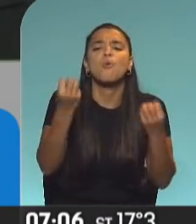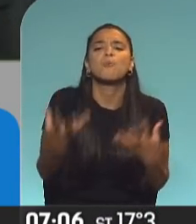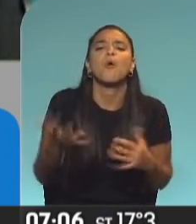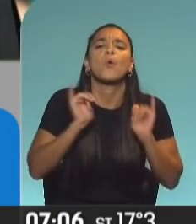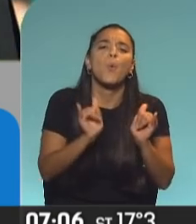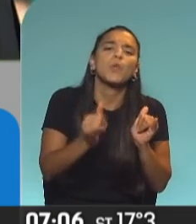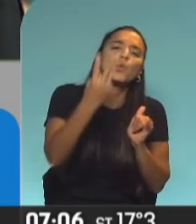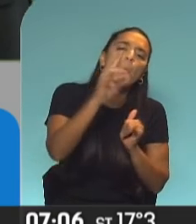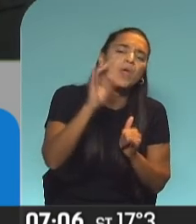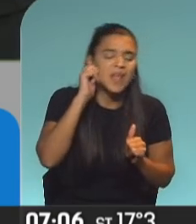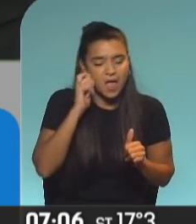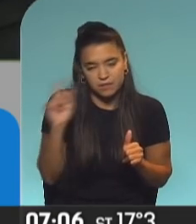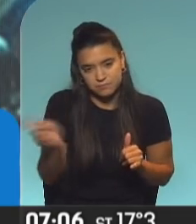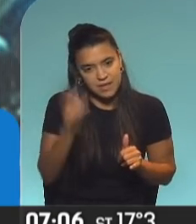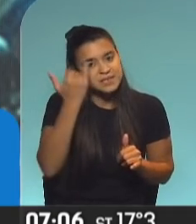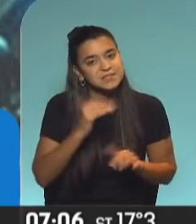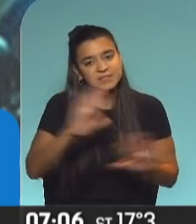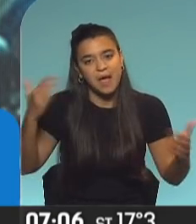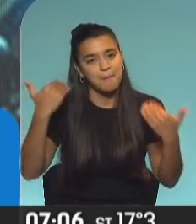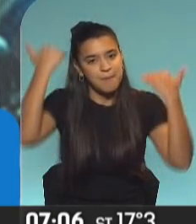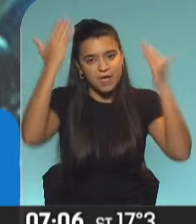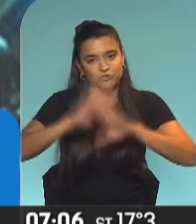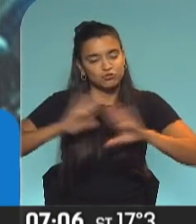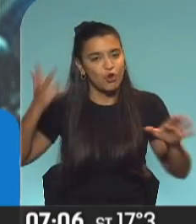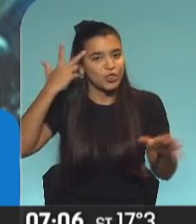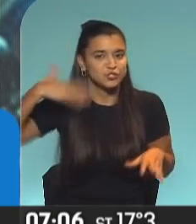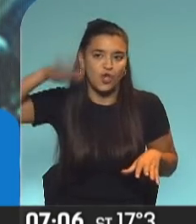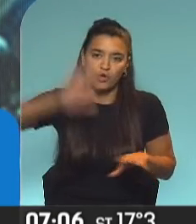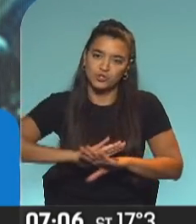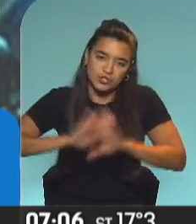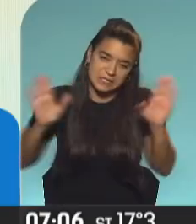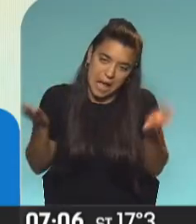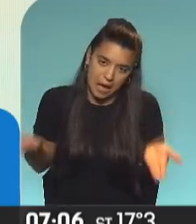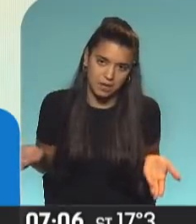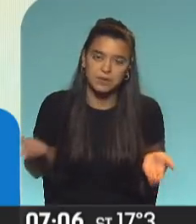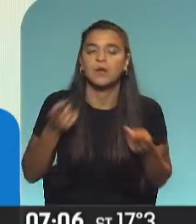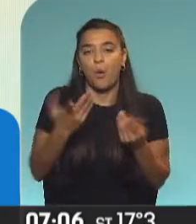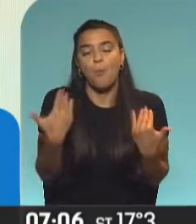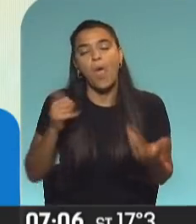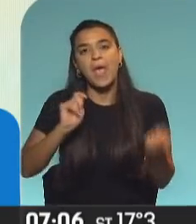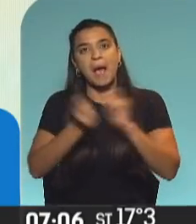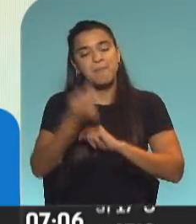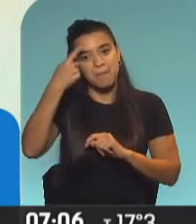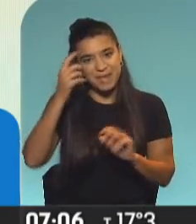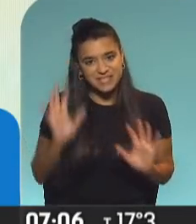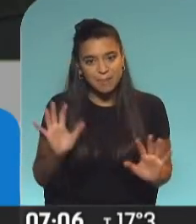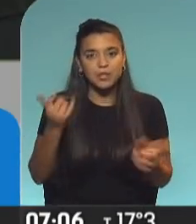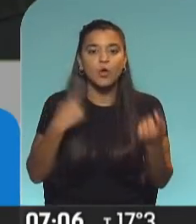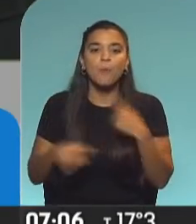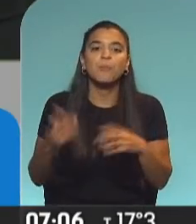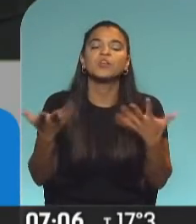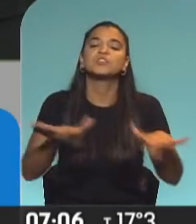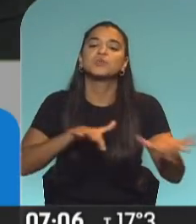de juventud, 20 años. no, ya son mayor de edad, ya tienen más de 18... No, y además uno puede cambiar de pensamiento, pero en situaciones que son